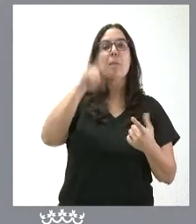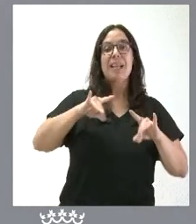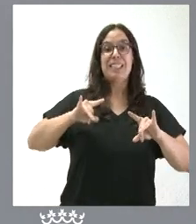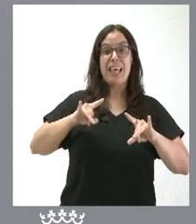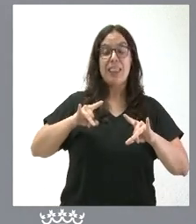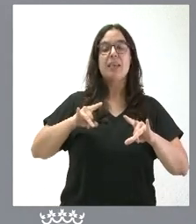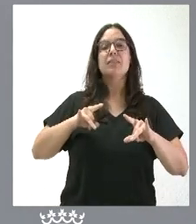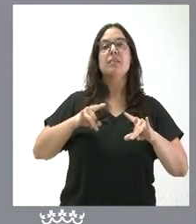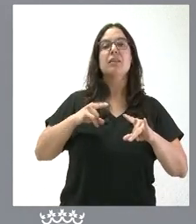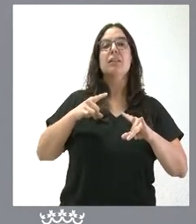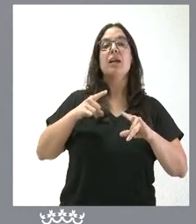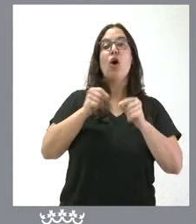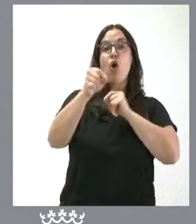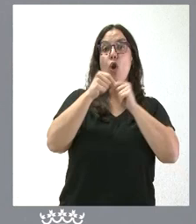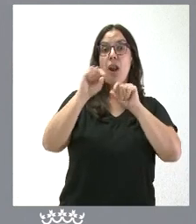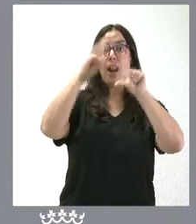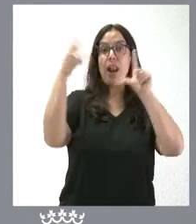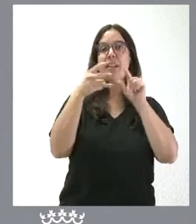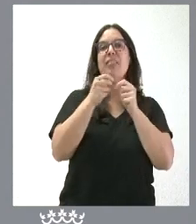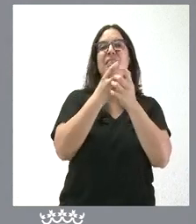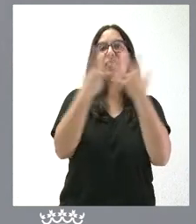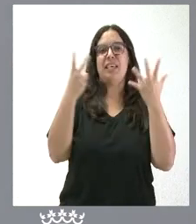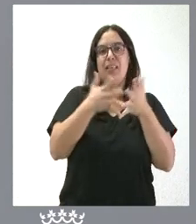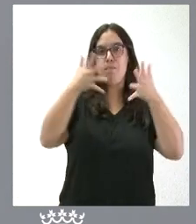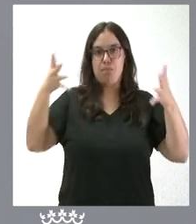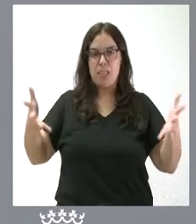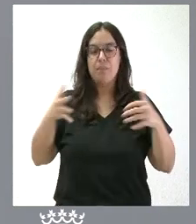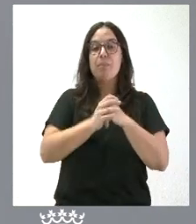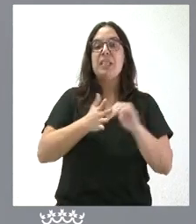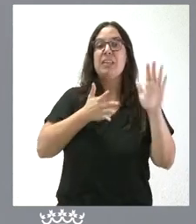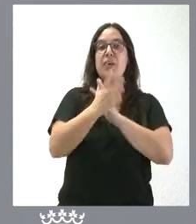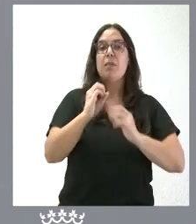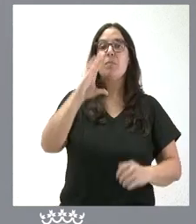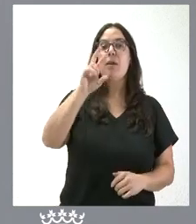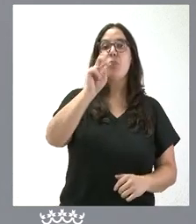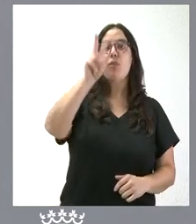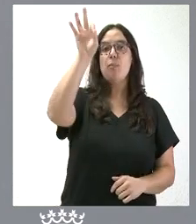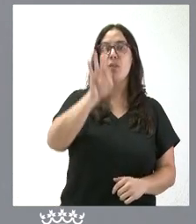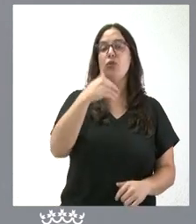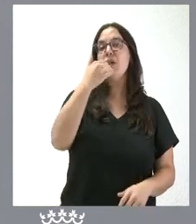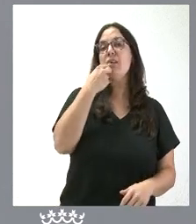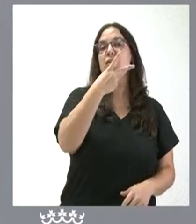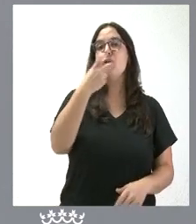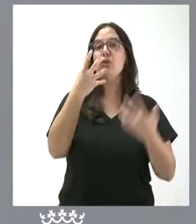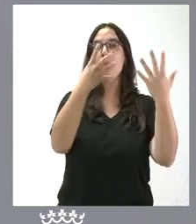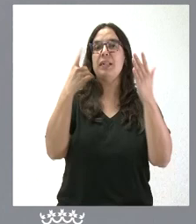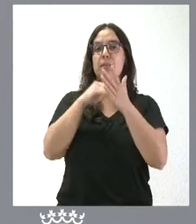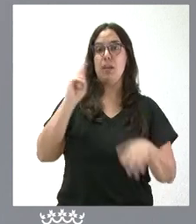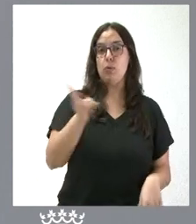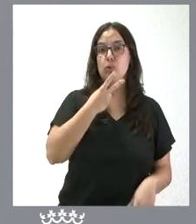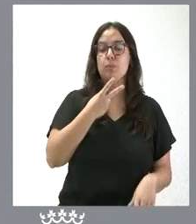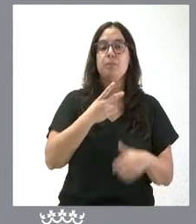formato online. El importe con este incremento de 12% asciende a casi 296.000 euros